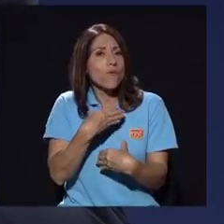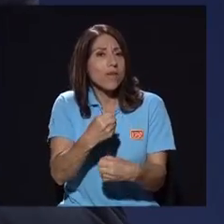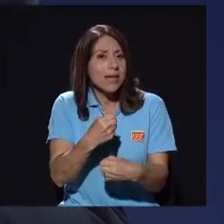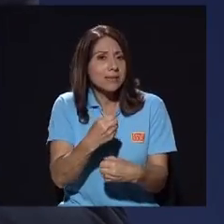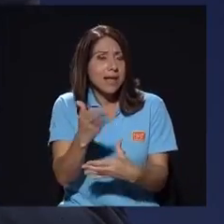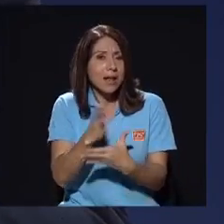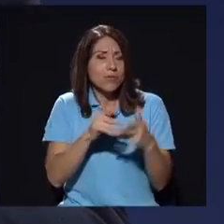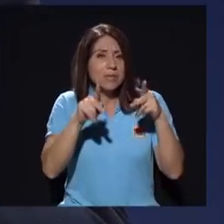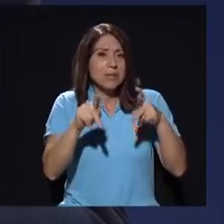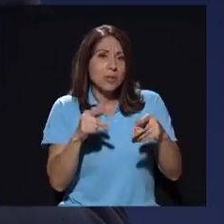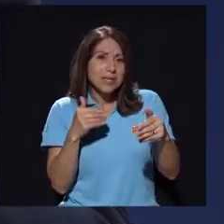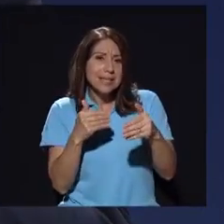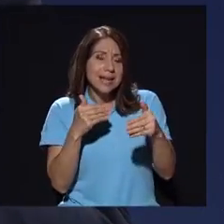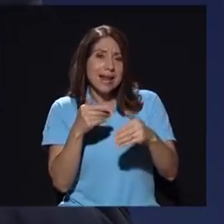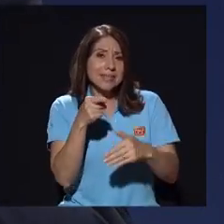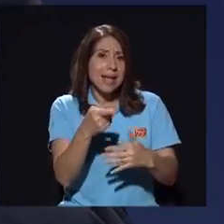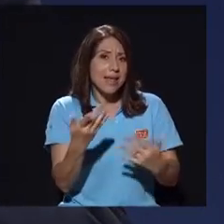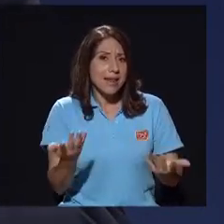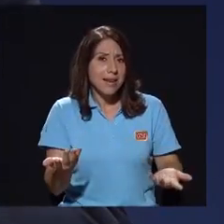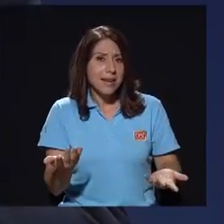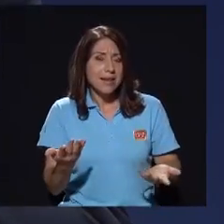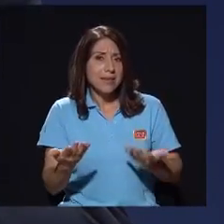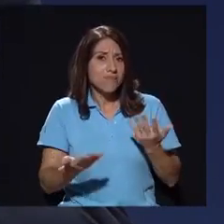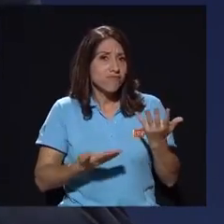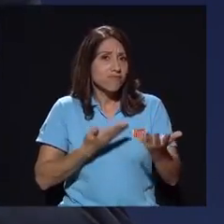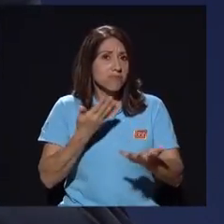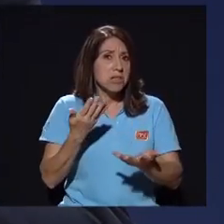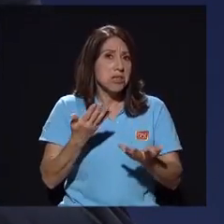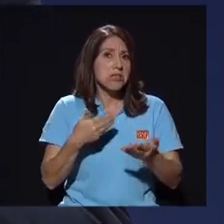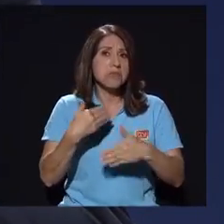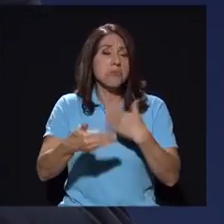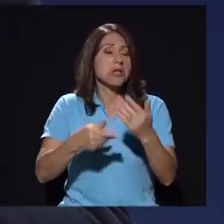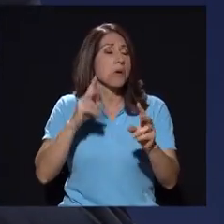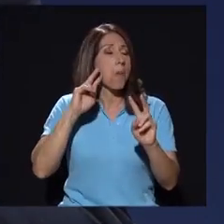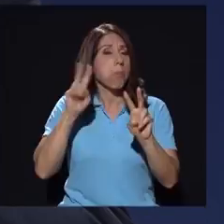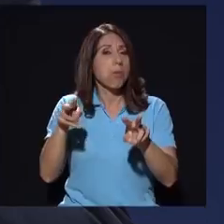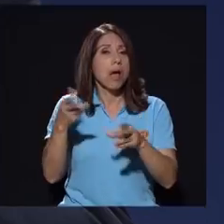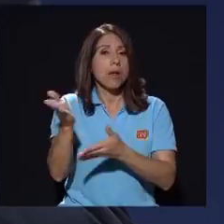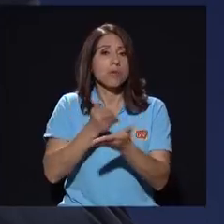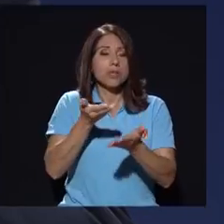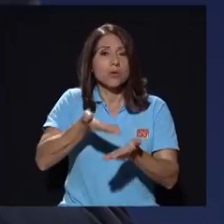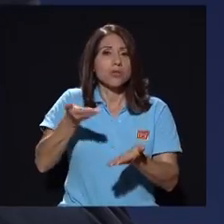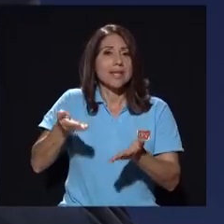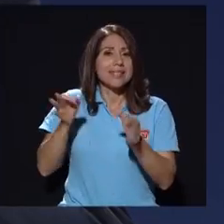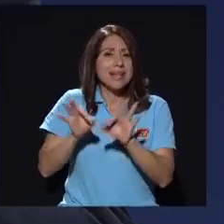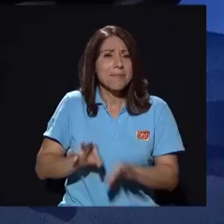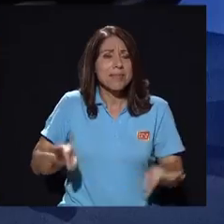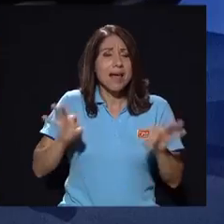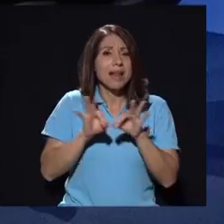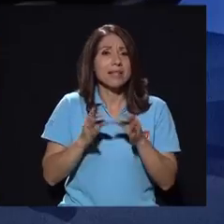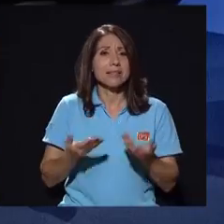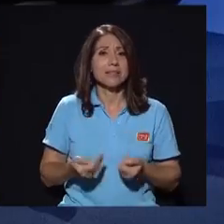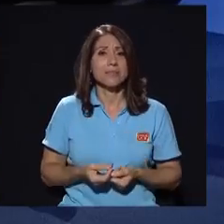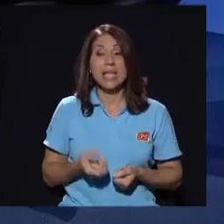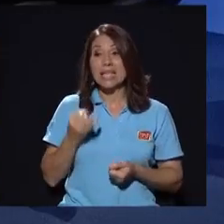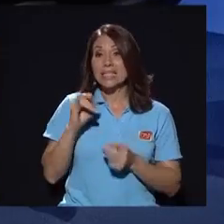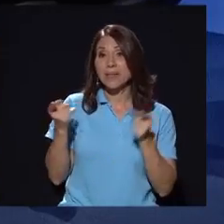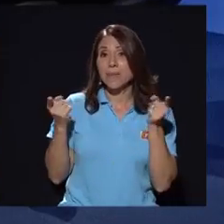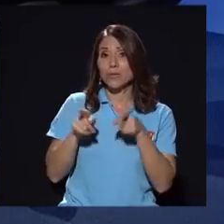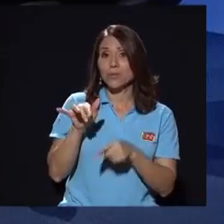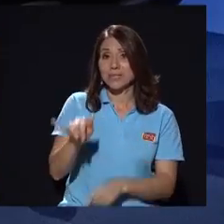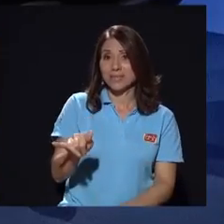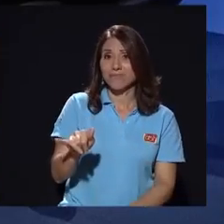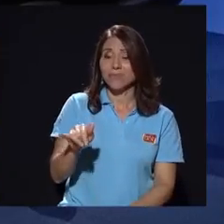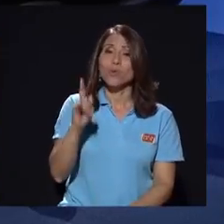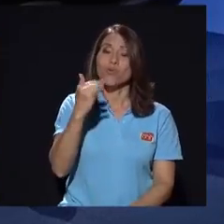cercanas a él y se dio por desentendido de cosas elementales? si fue así